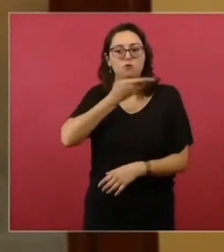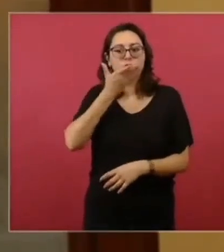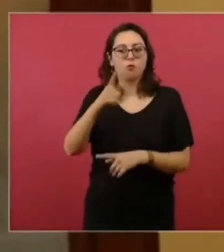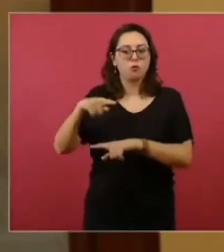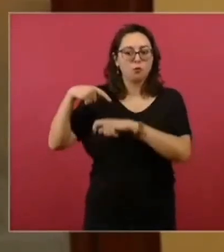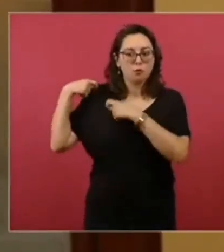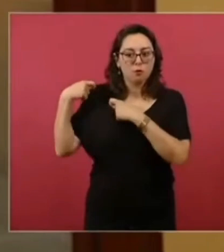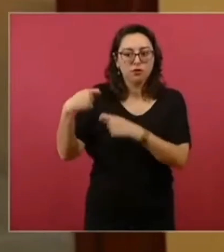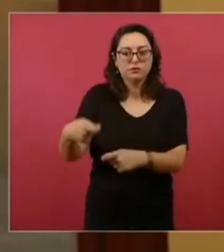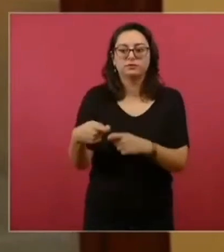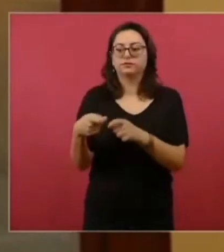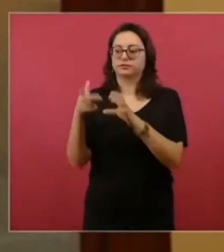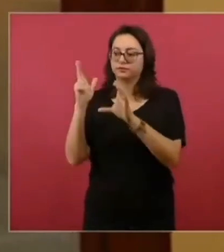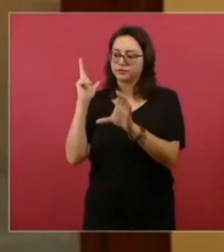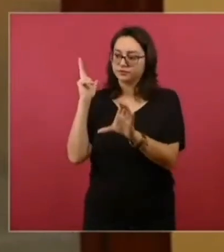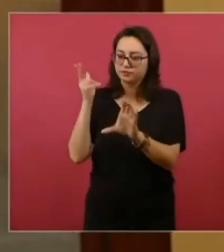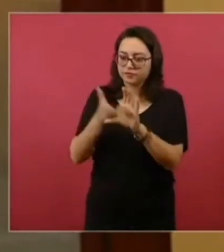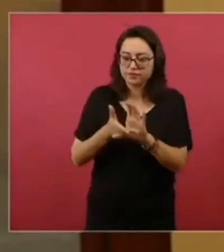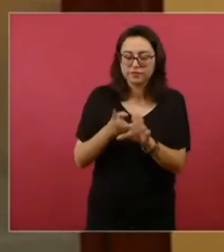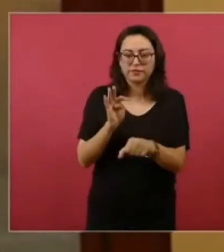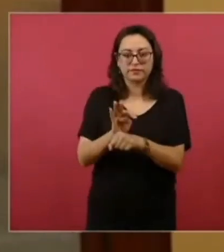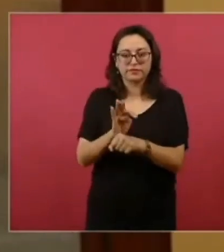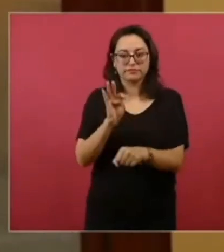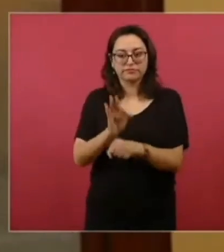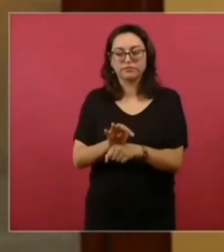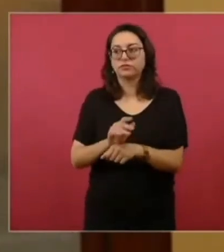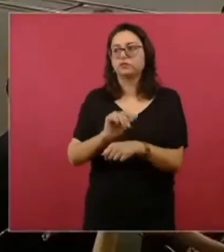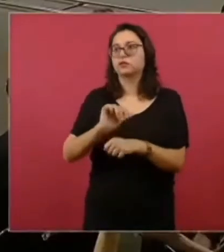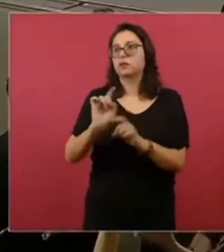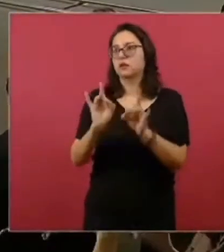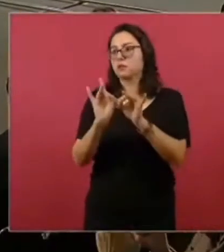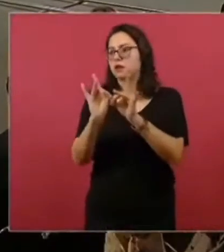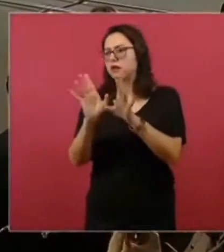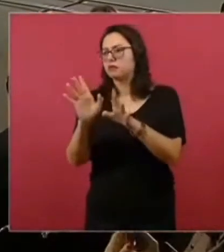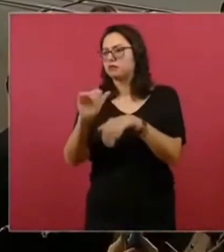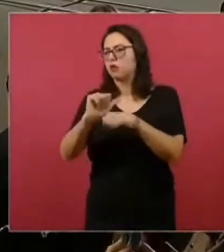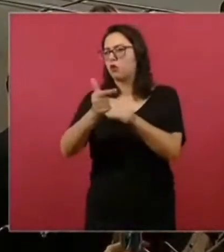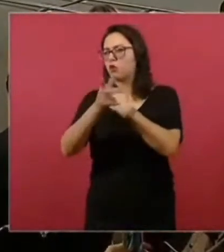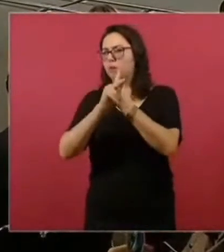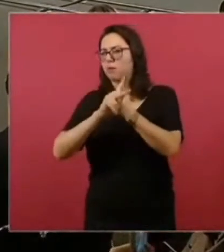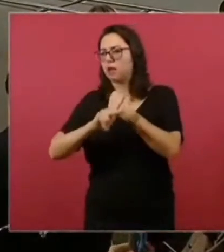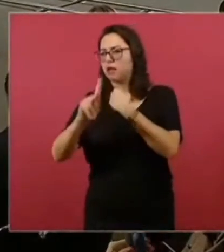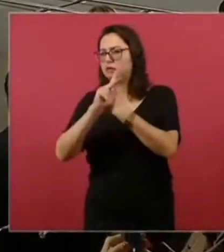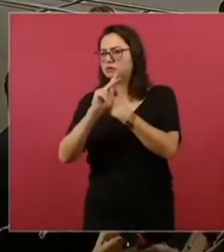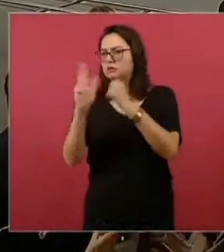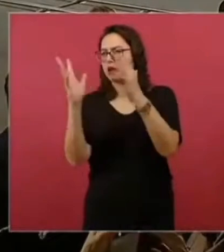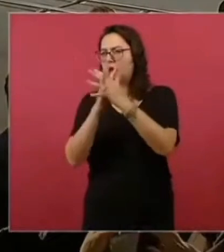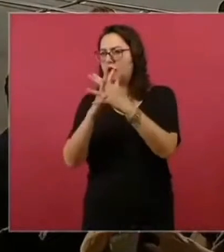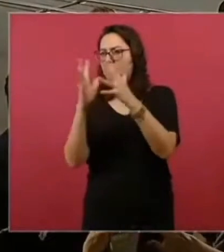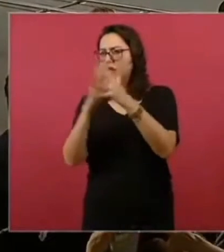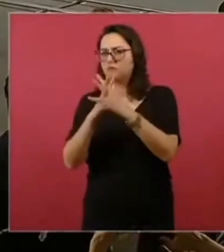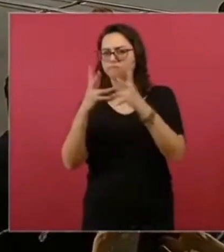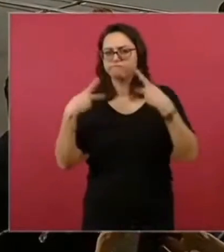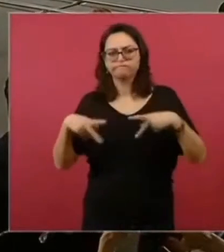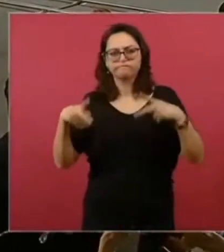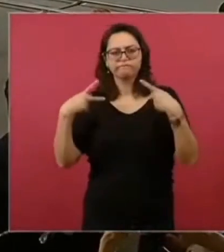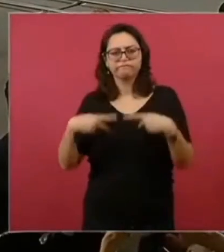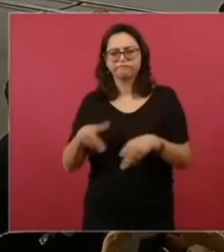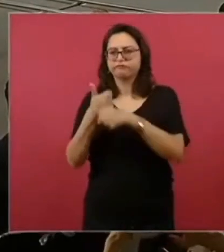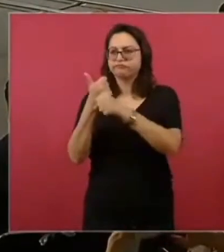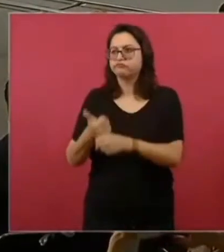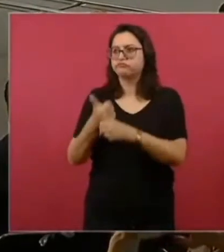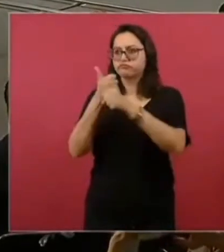ayuda, desde que ha habido guerras en otros países o golpes militares. Pero también ayudamos